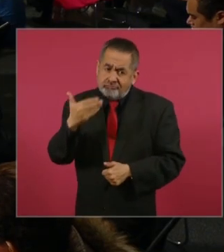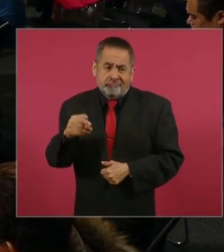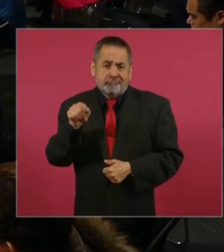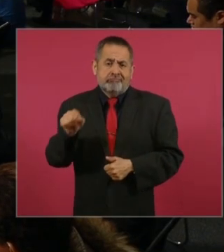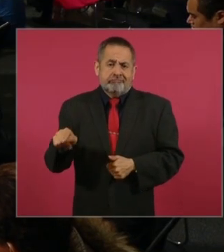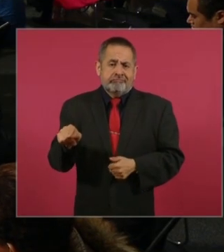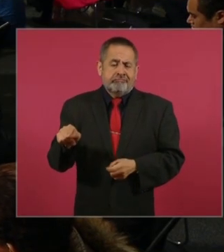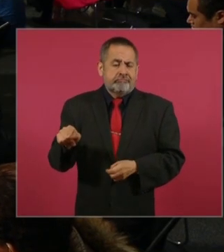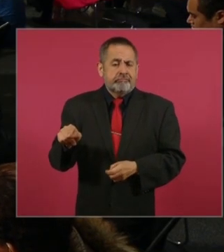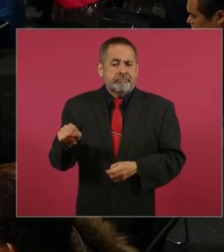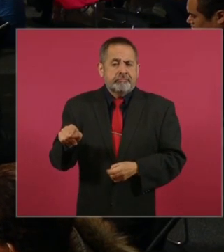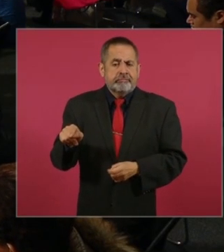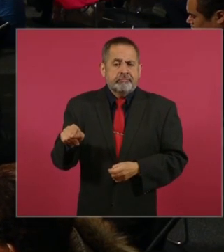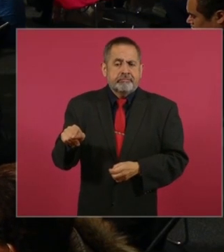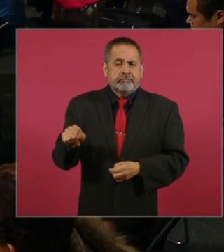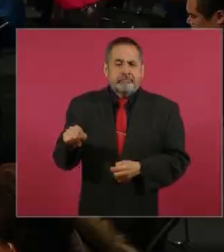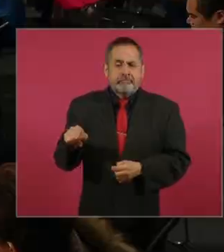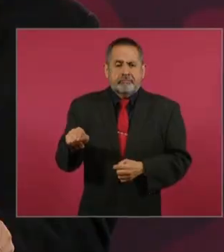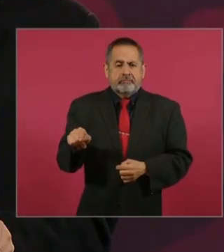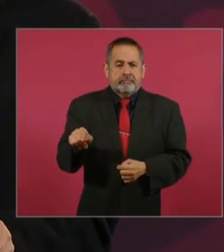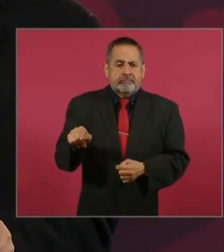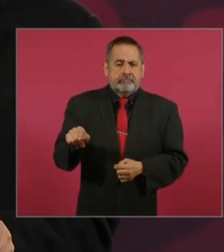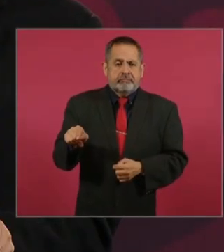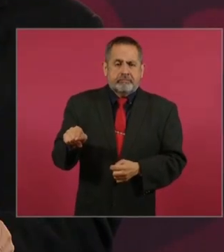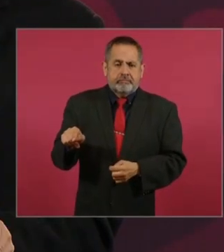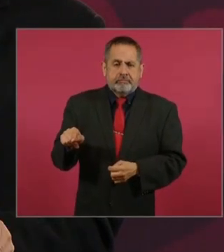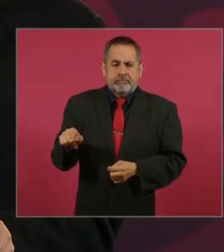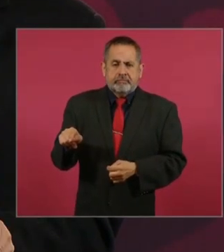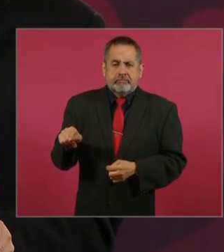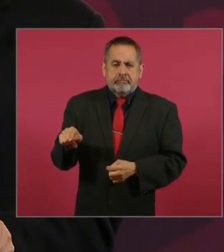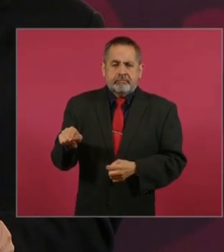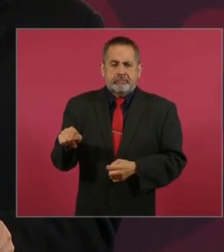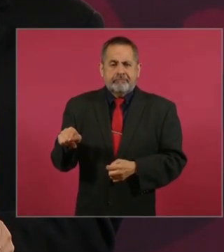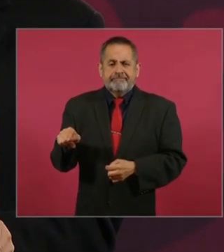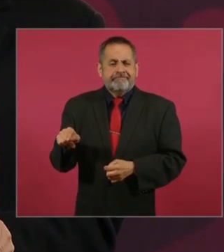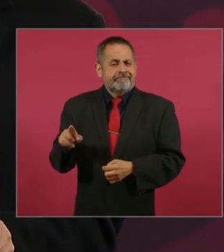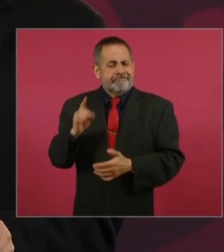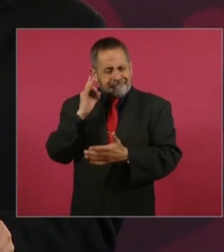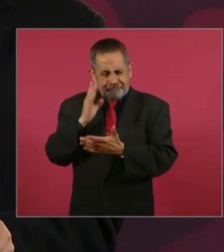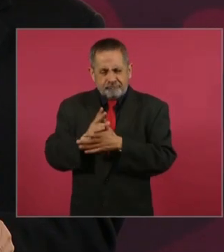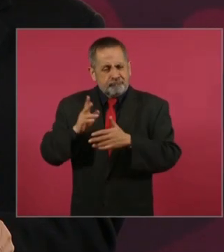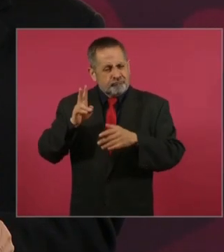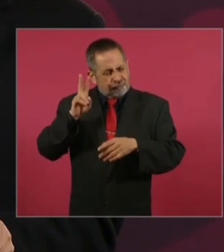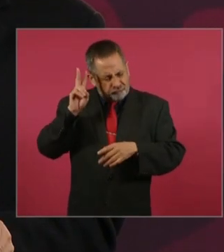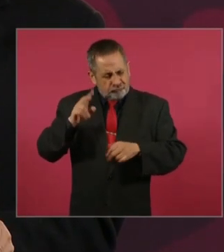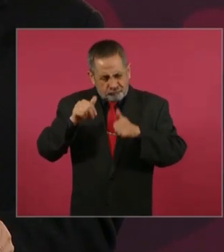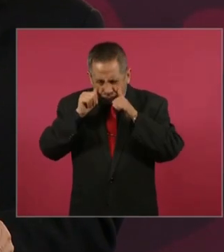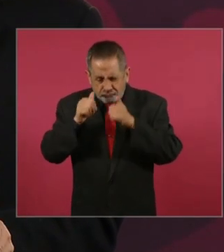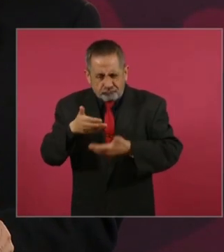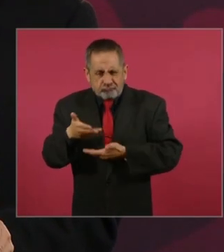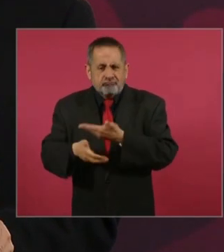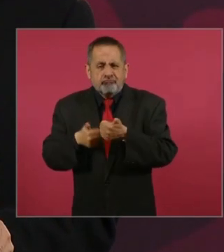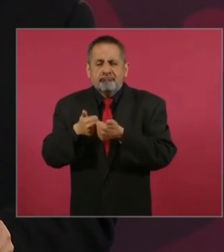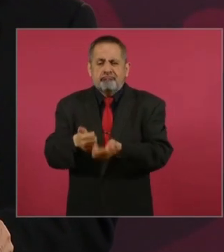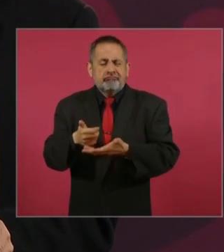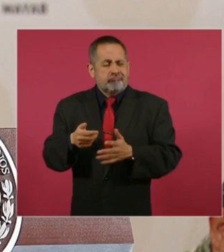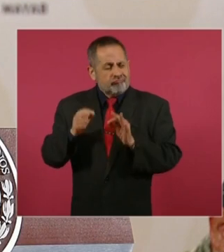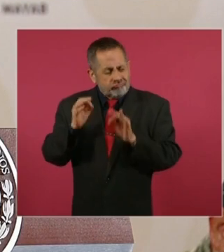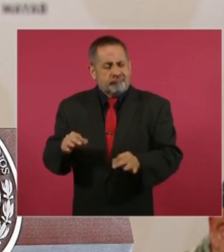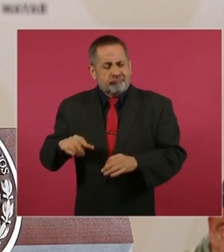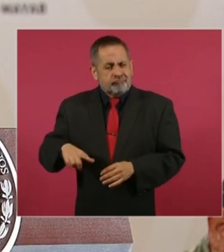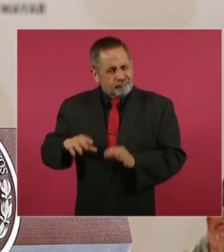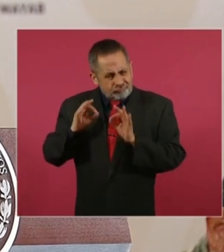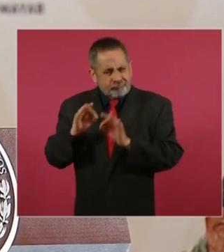ser auténticos servidores públicos, no andar